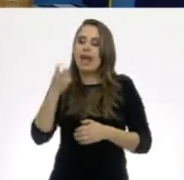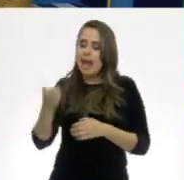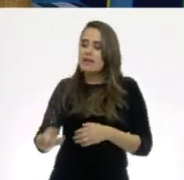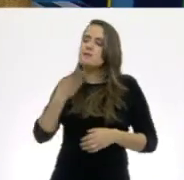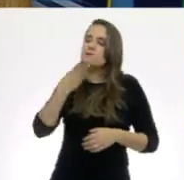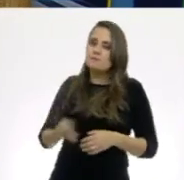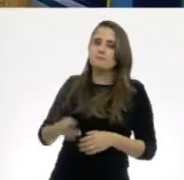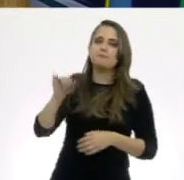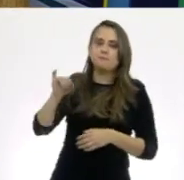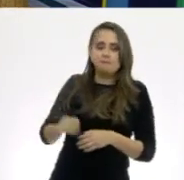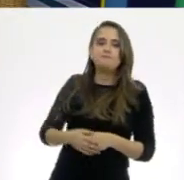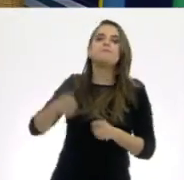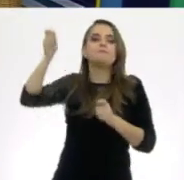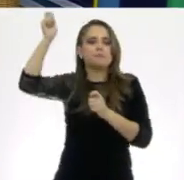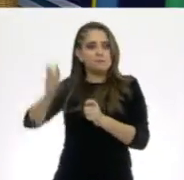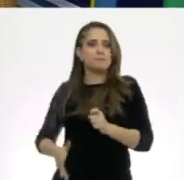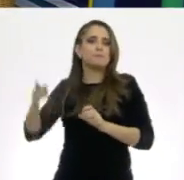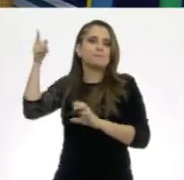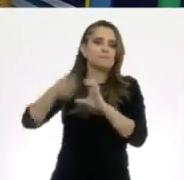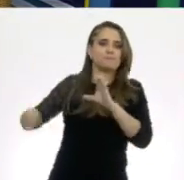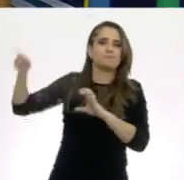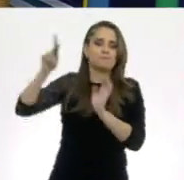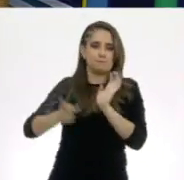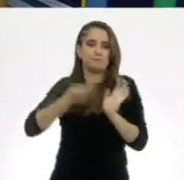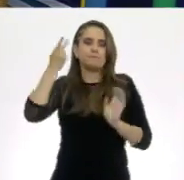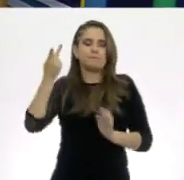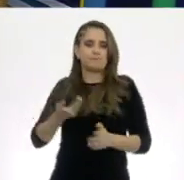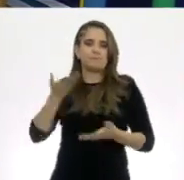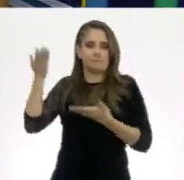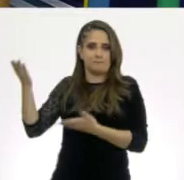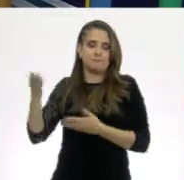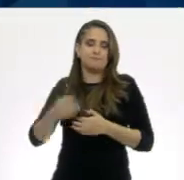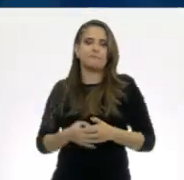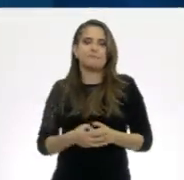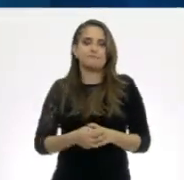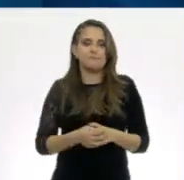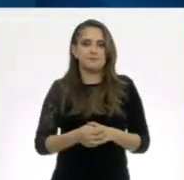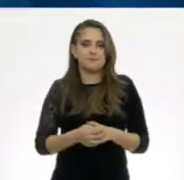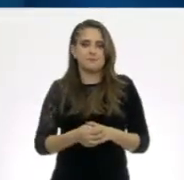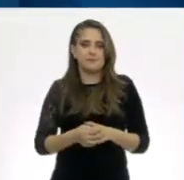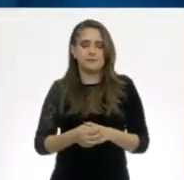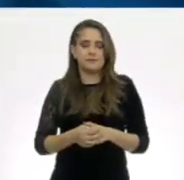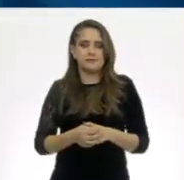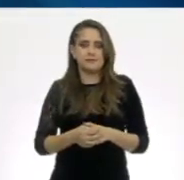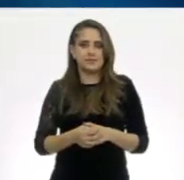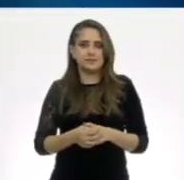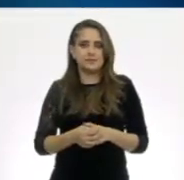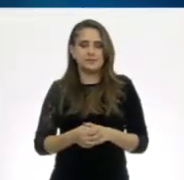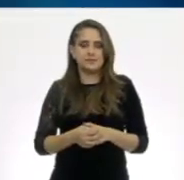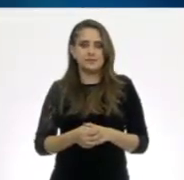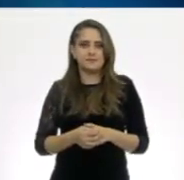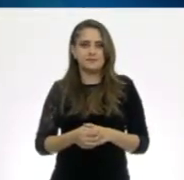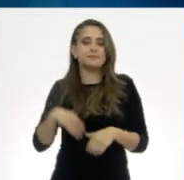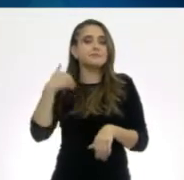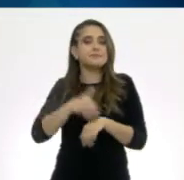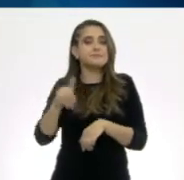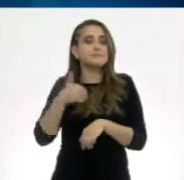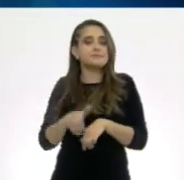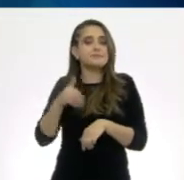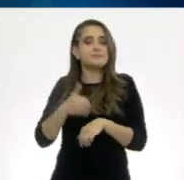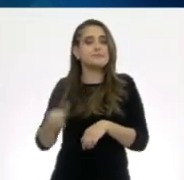¡Muy bien! Vamos a girar nuestra ruleta nuevamente. ¿Listos? ¡A girar! Y cae en el